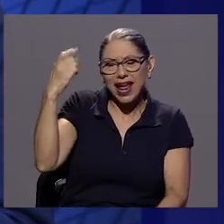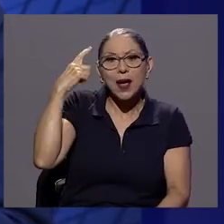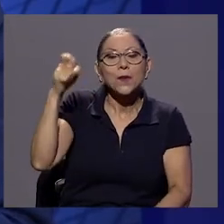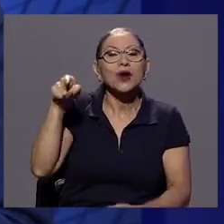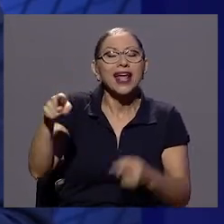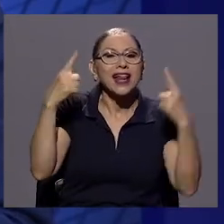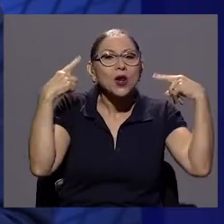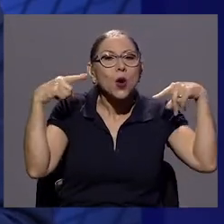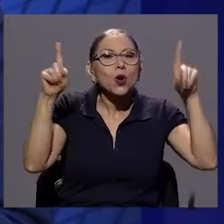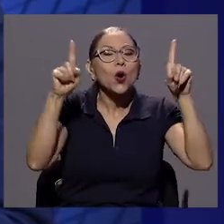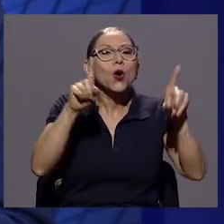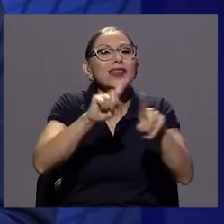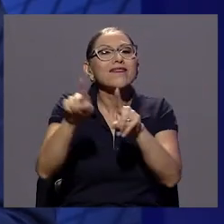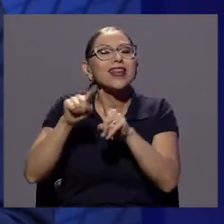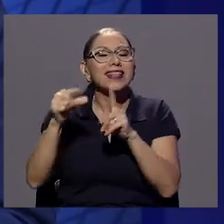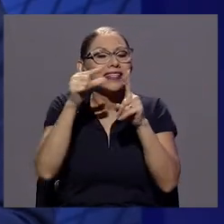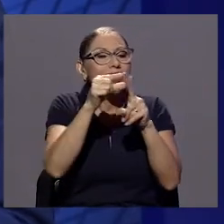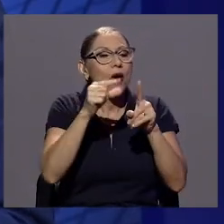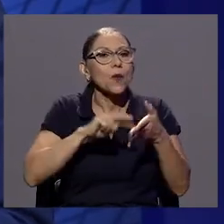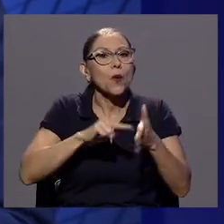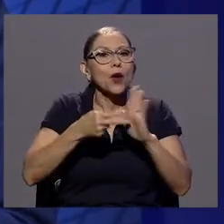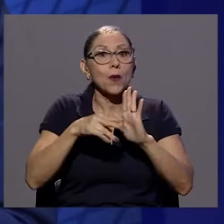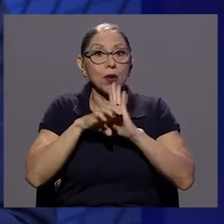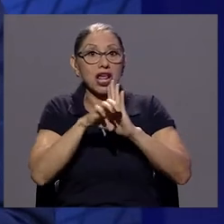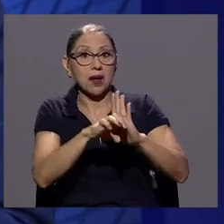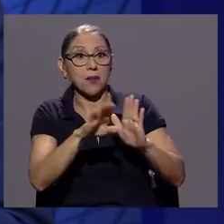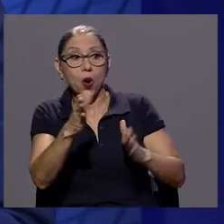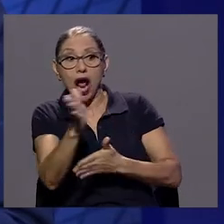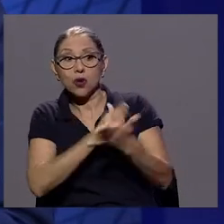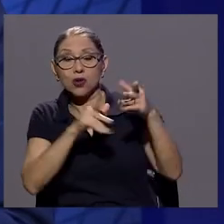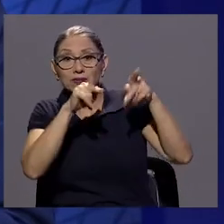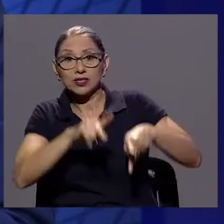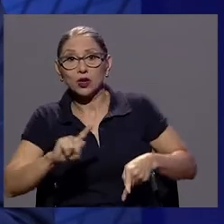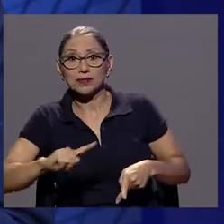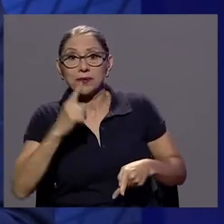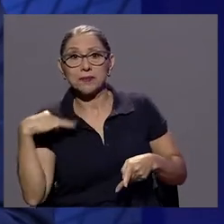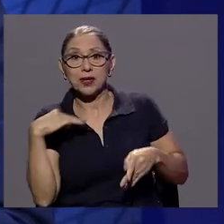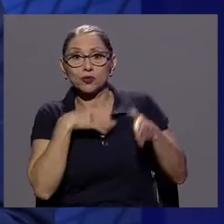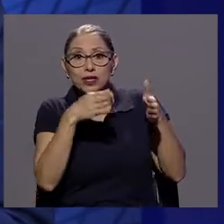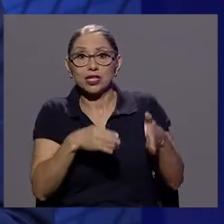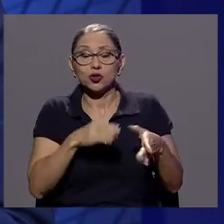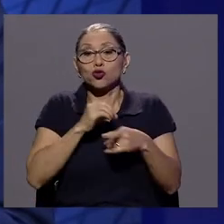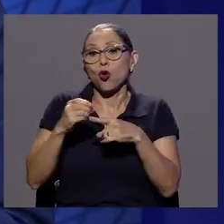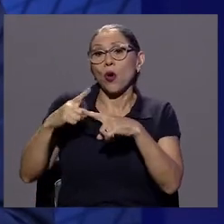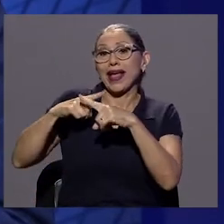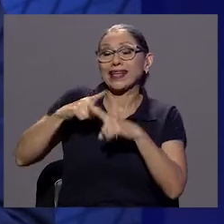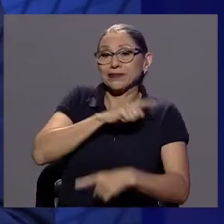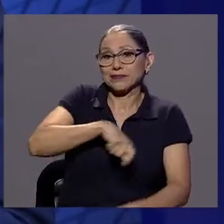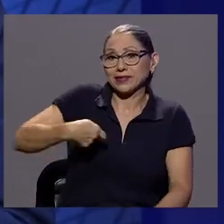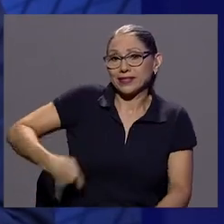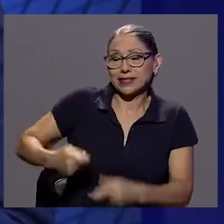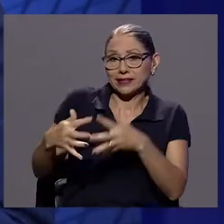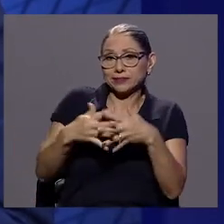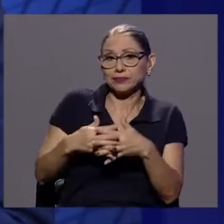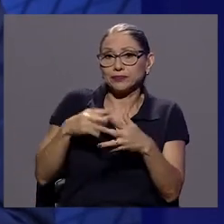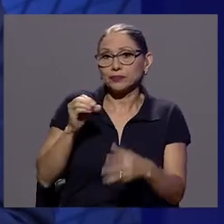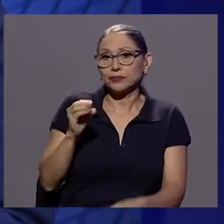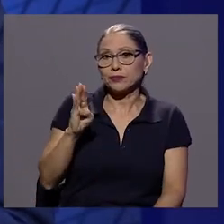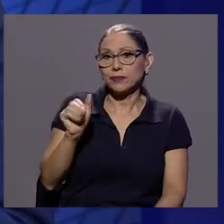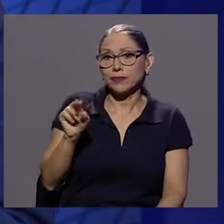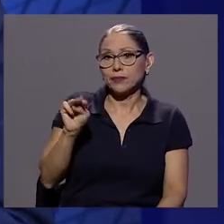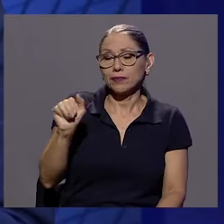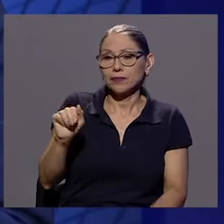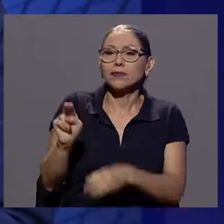conceptos que de hecho algunos primeros ministros, el presidente Obama, los utilizaron para cambiar o introducir algunos